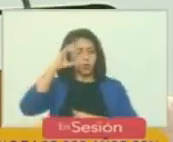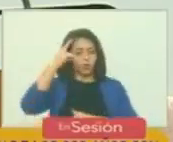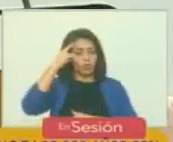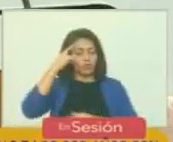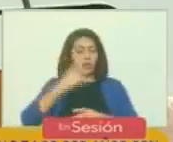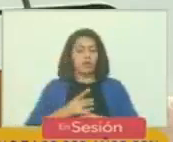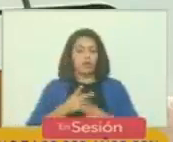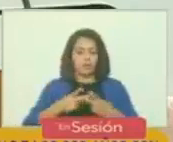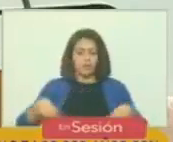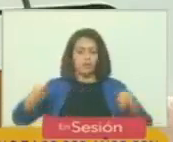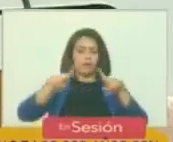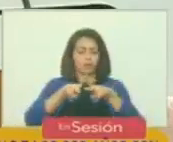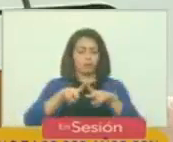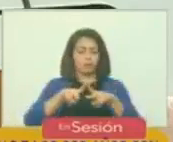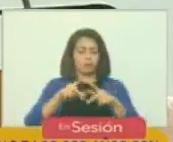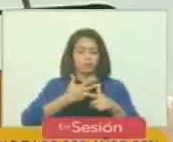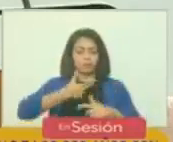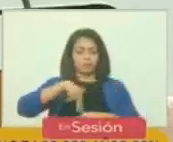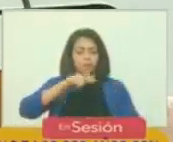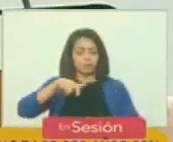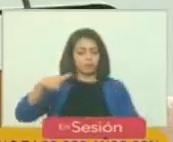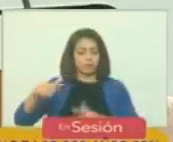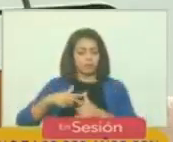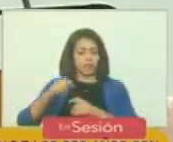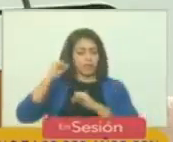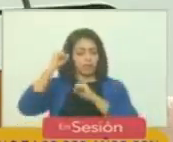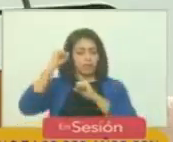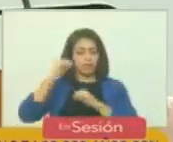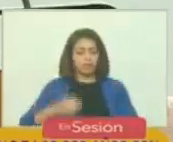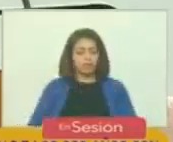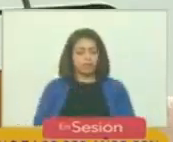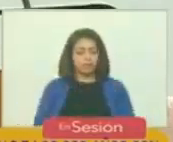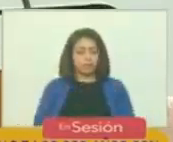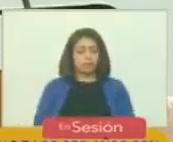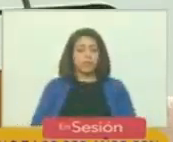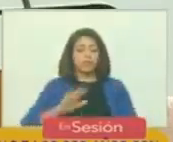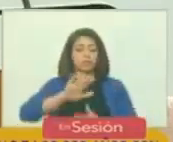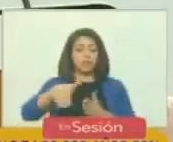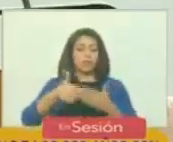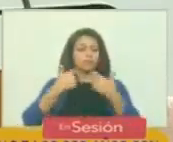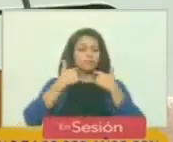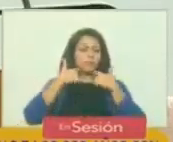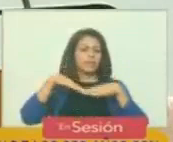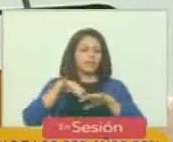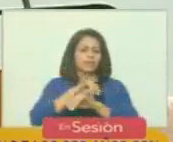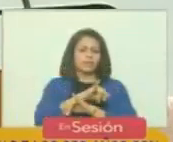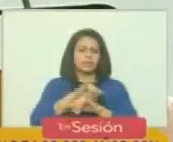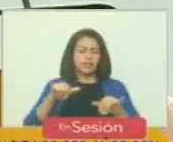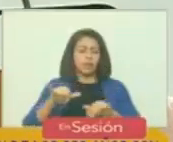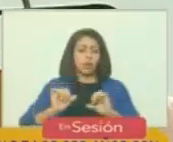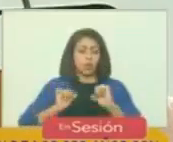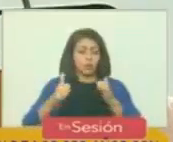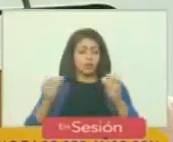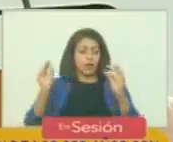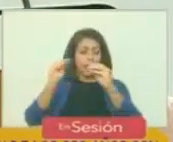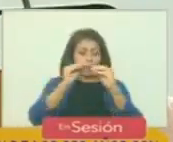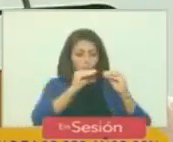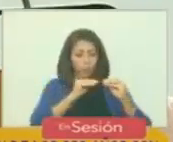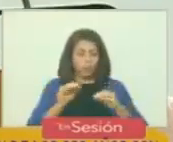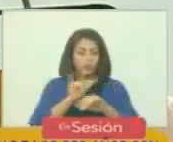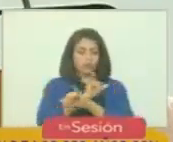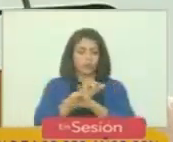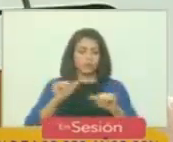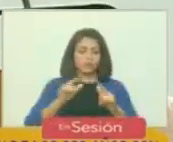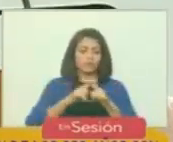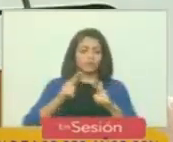el valor y el arrojo de nuestro patriota dando todo por perdido Morales inició negociaciones que culminaron